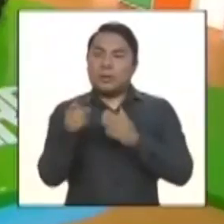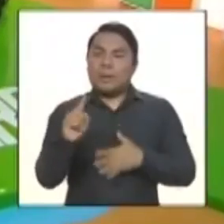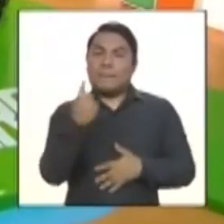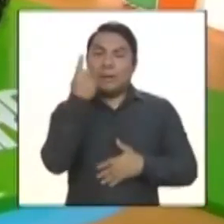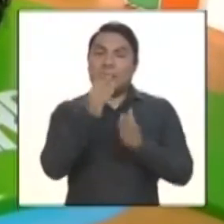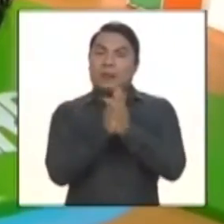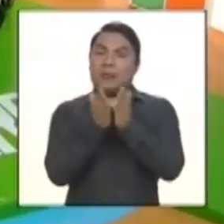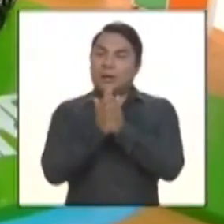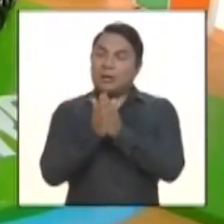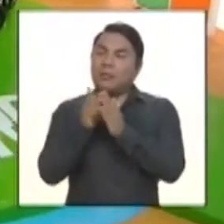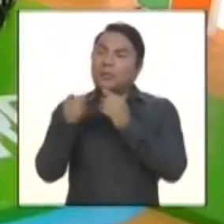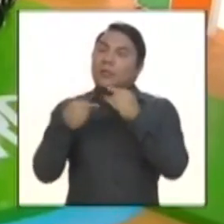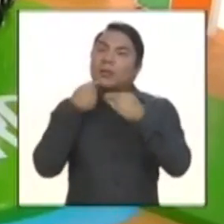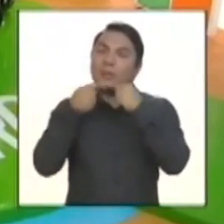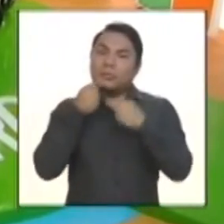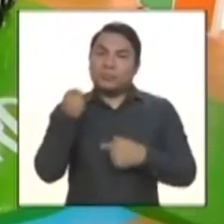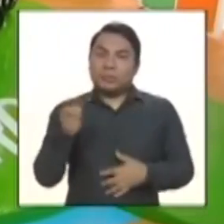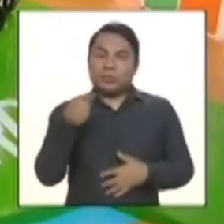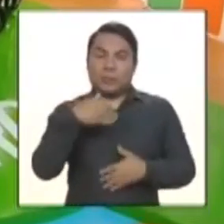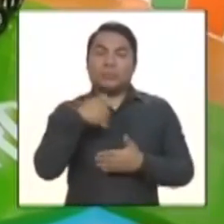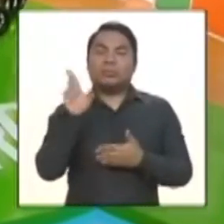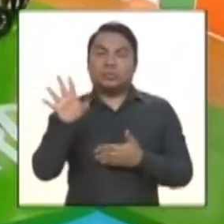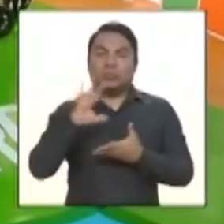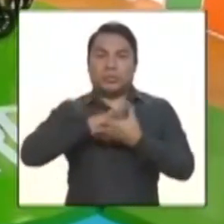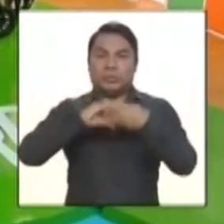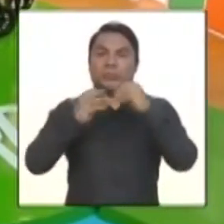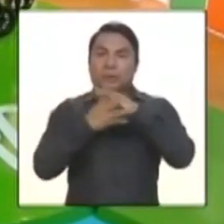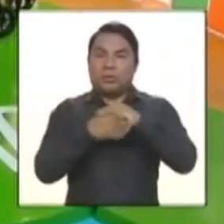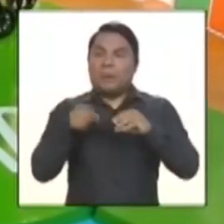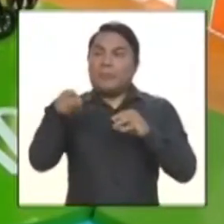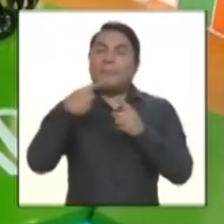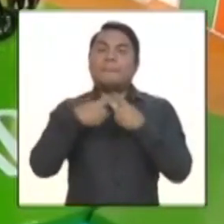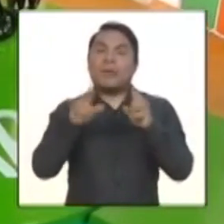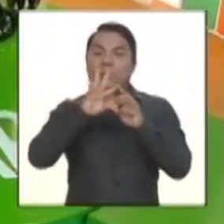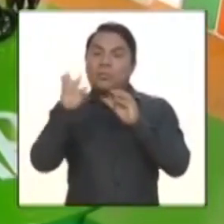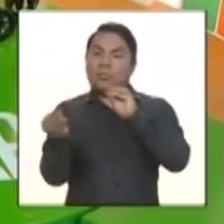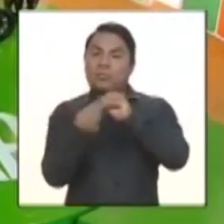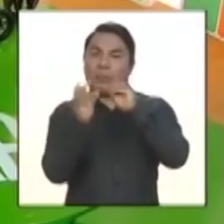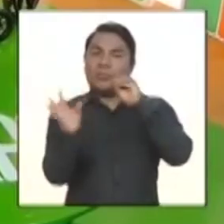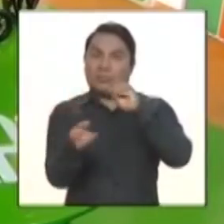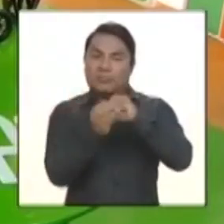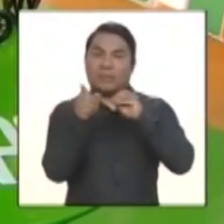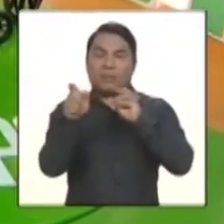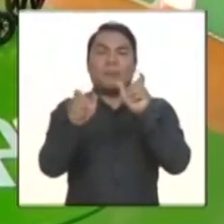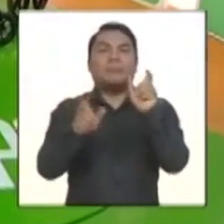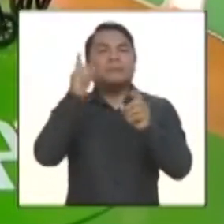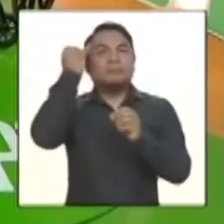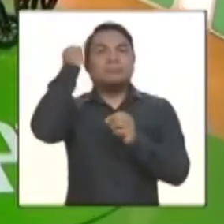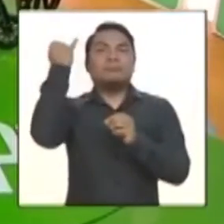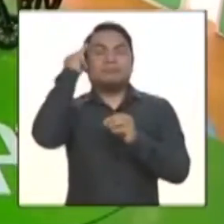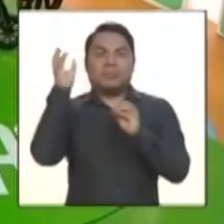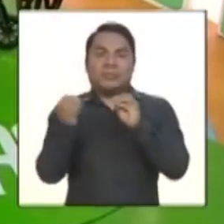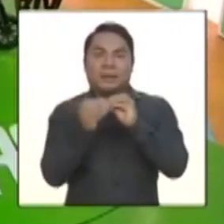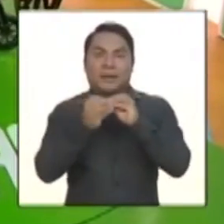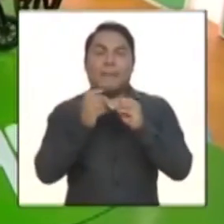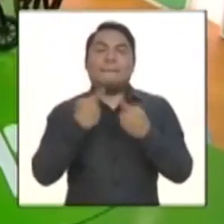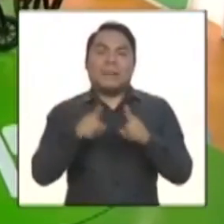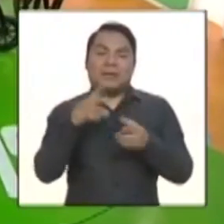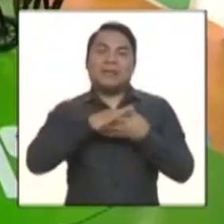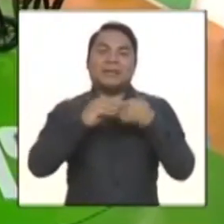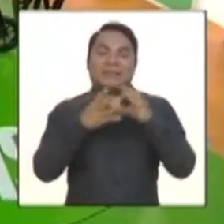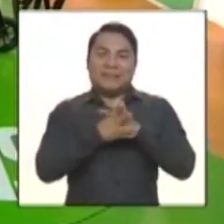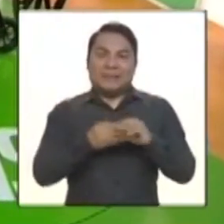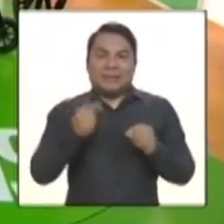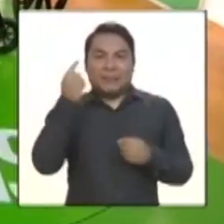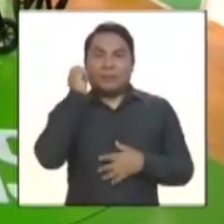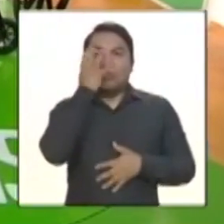libro, me decías que es parte de tu vida, pero con una parte, pues, de fantasía, para que se ensalce la novela.